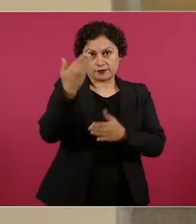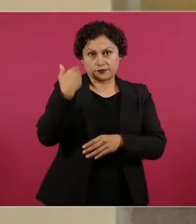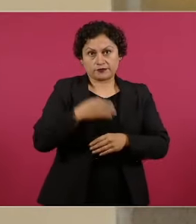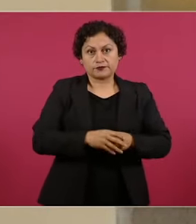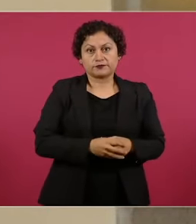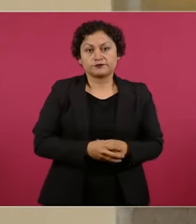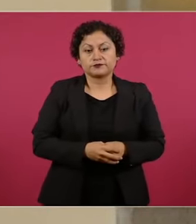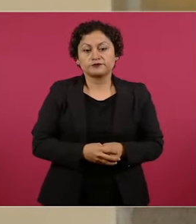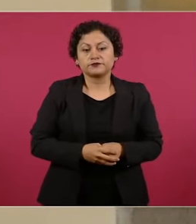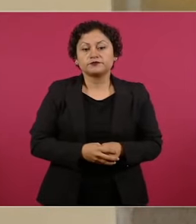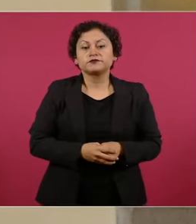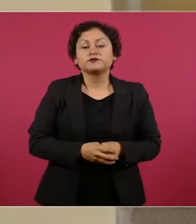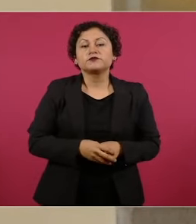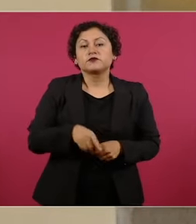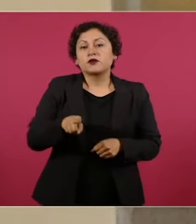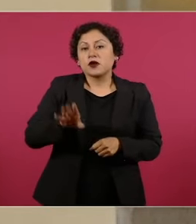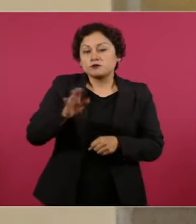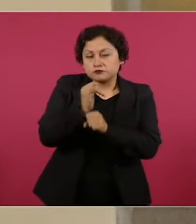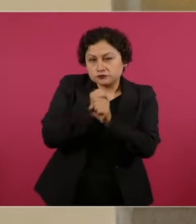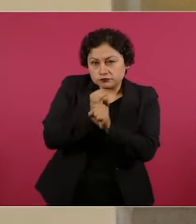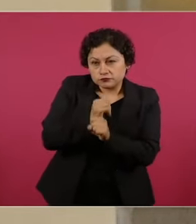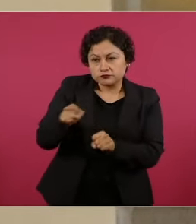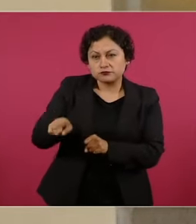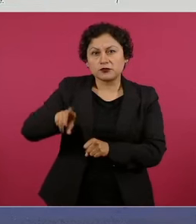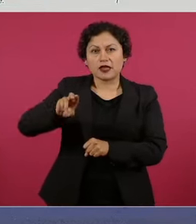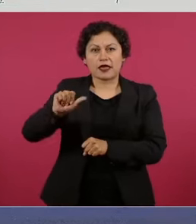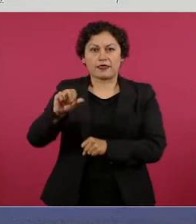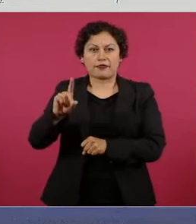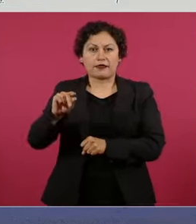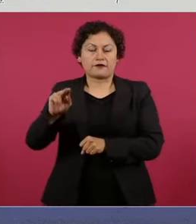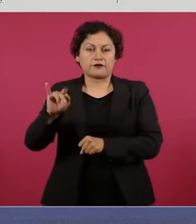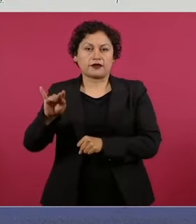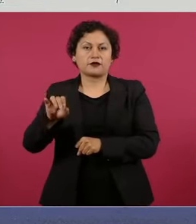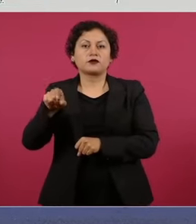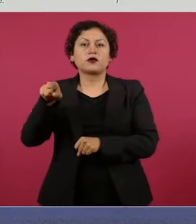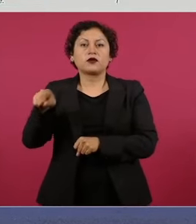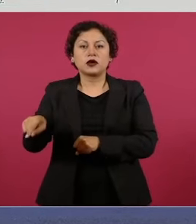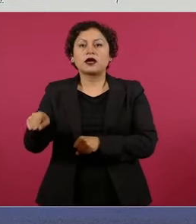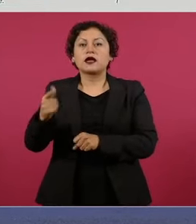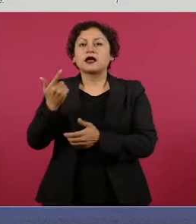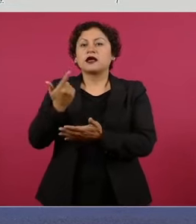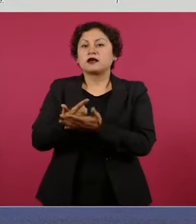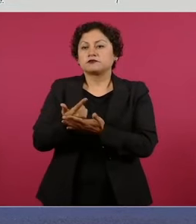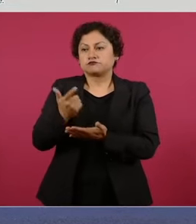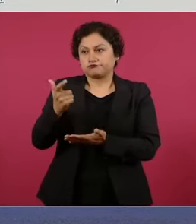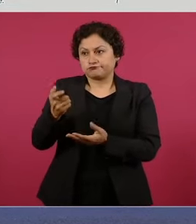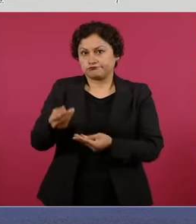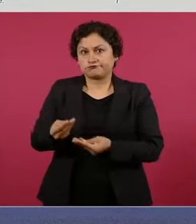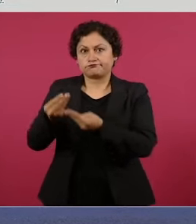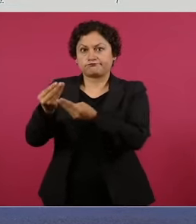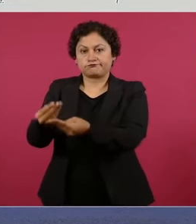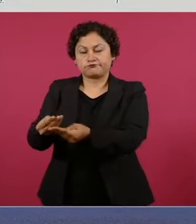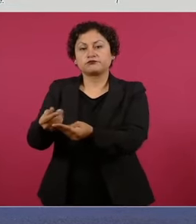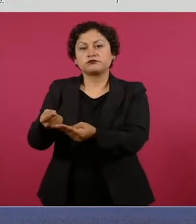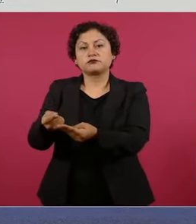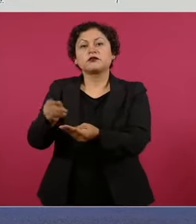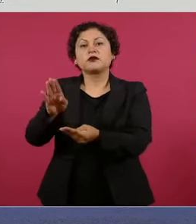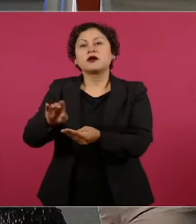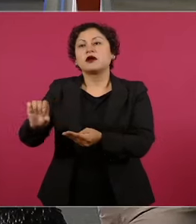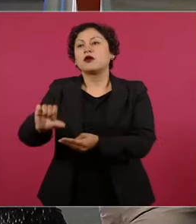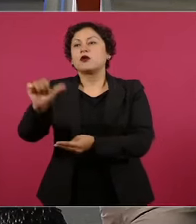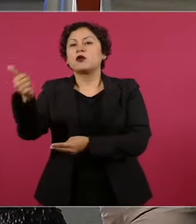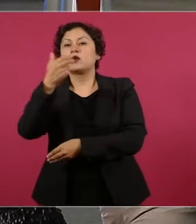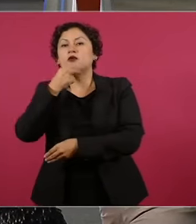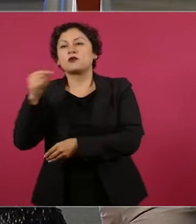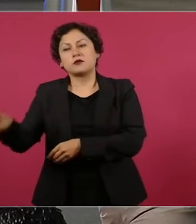José Adalberto recibe un arma de fuego por parte de un hombre quien le había ordenado privar de la vida al encargado del rastro